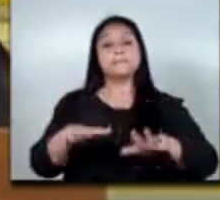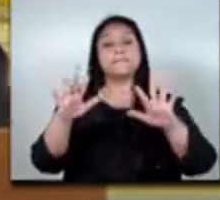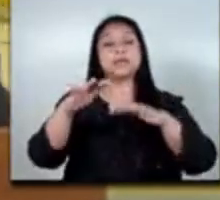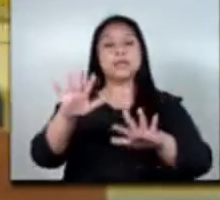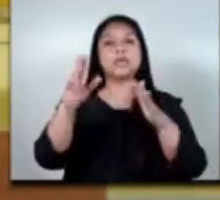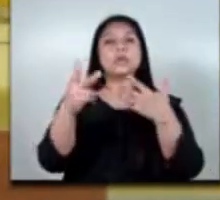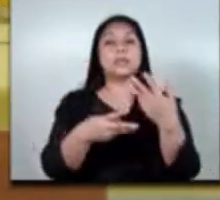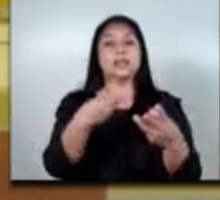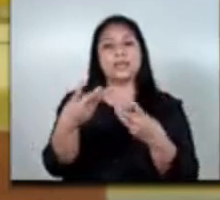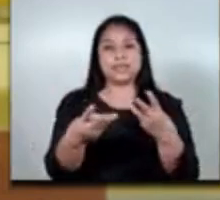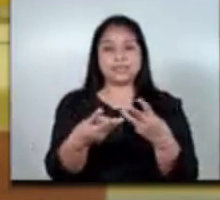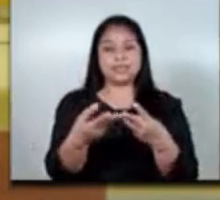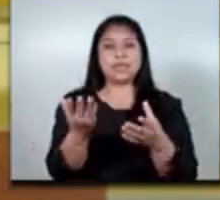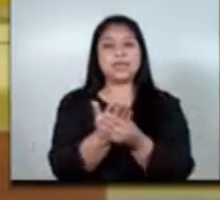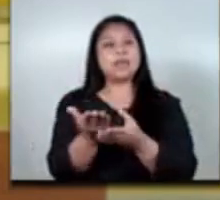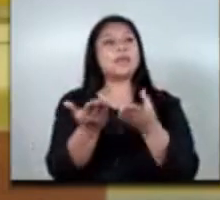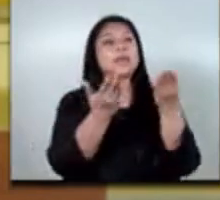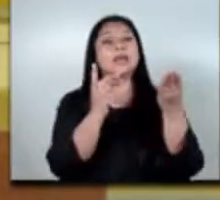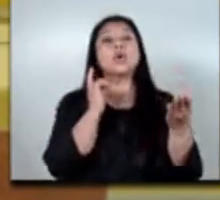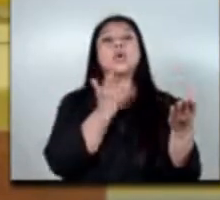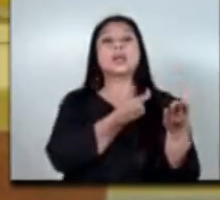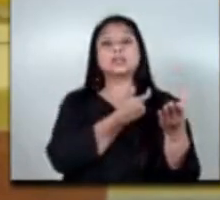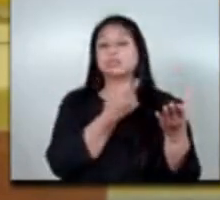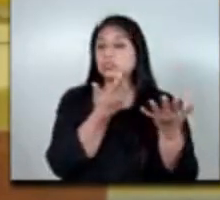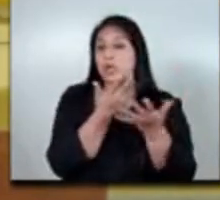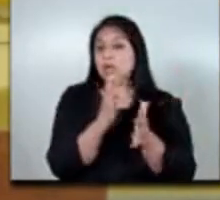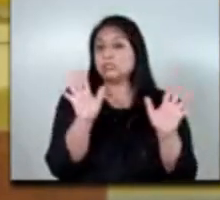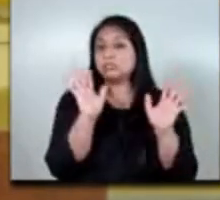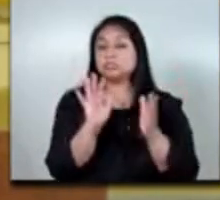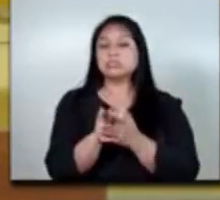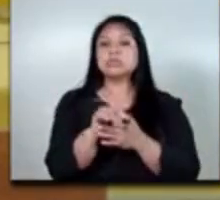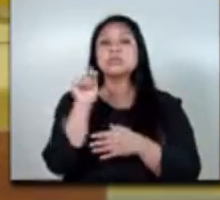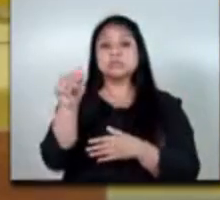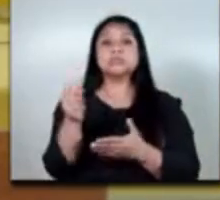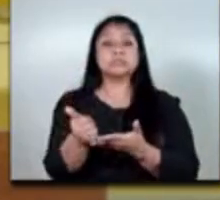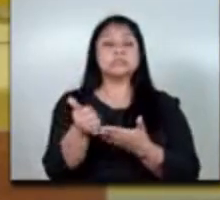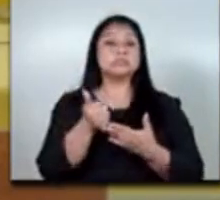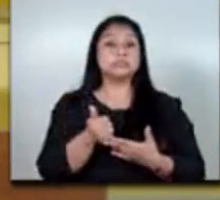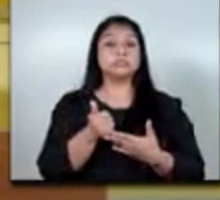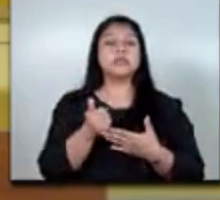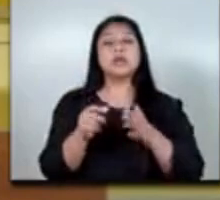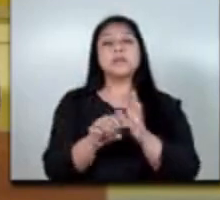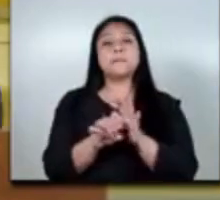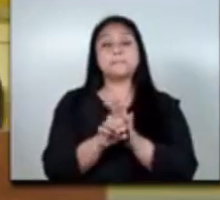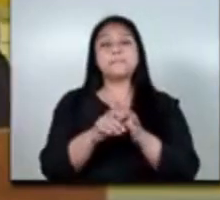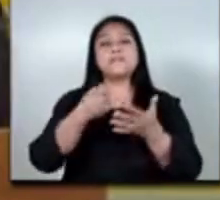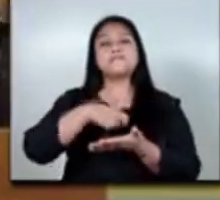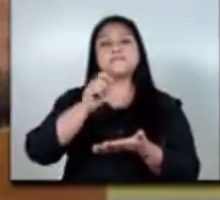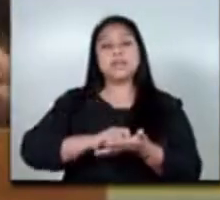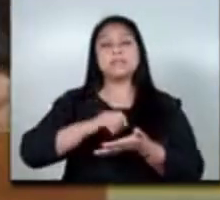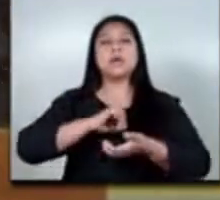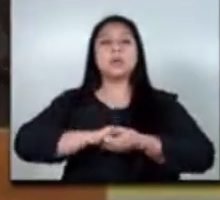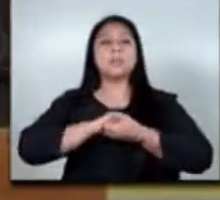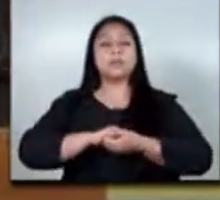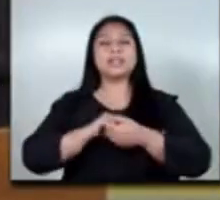cosa que sucedió lo cual nos abre las puertas a que podamos firmar convenios con